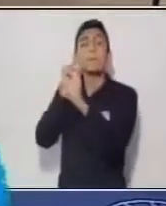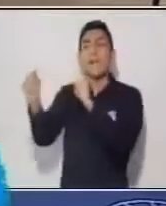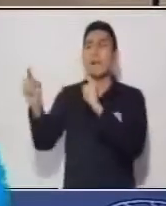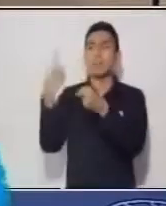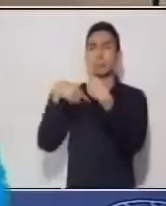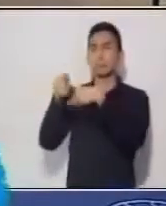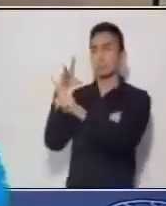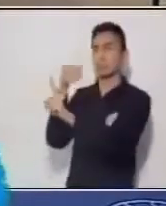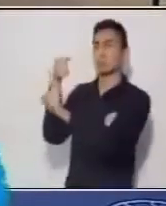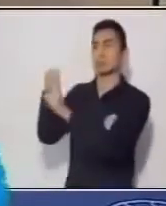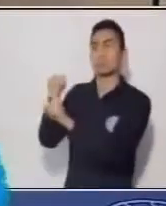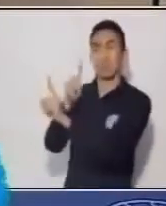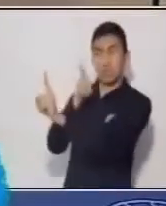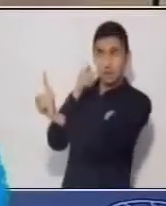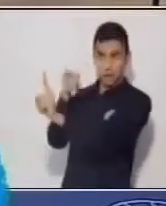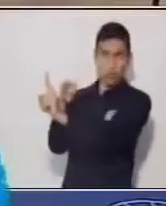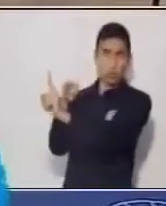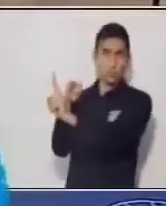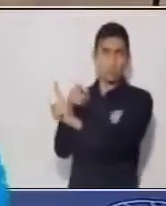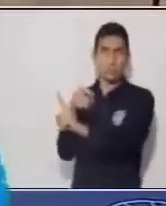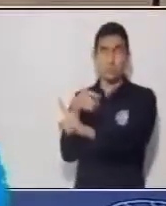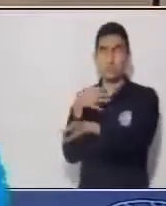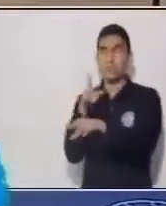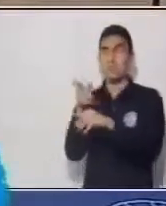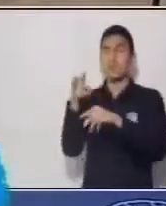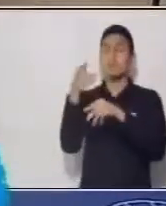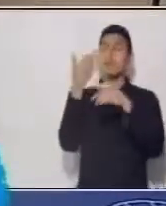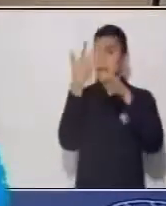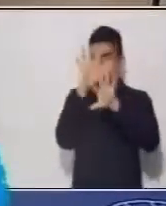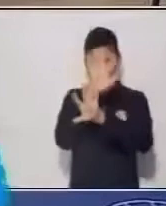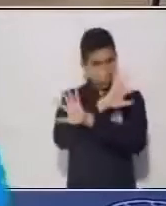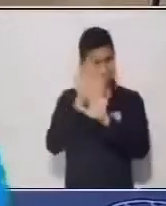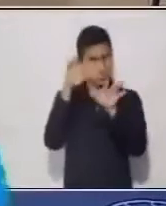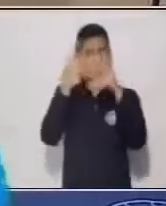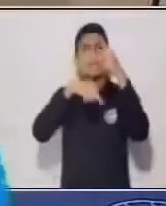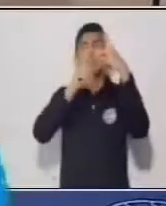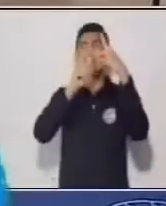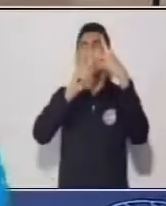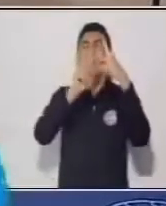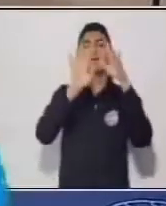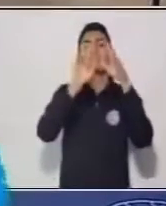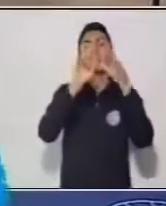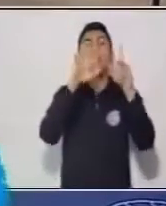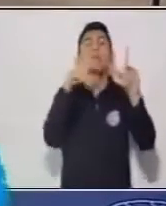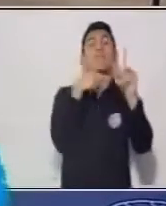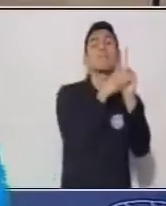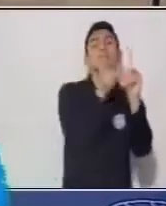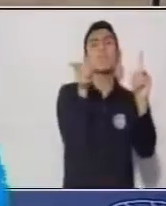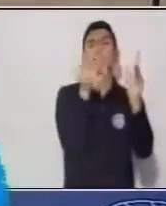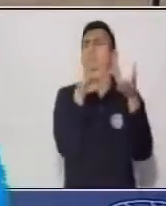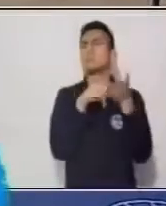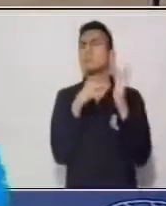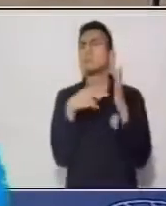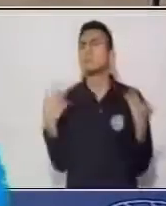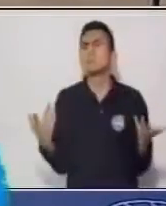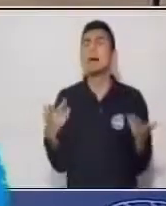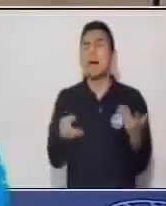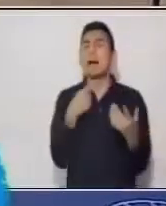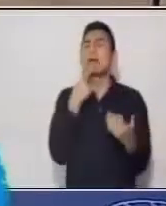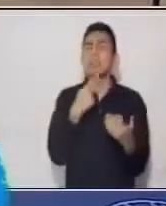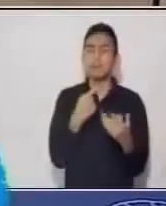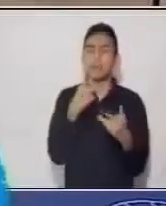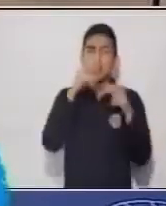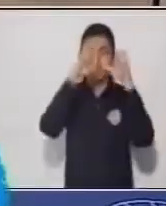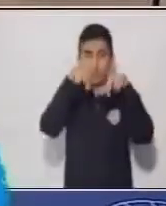que dijo ese personaje ahora tenemos el diálogo indirecto refiere lo que dice cada interlocutor